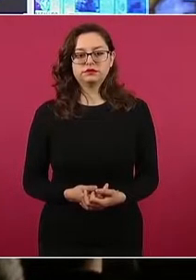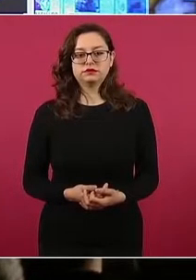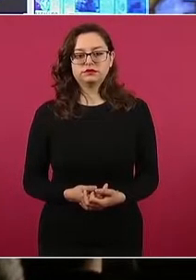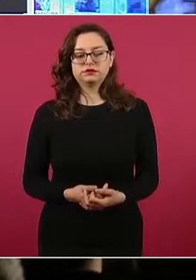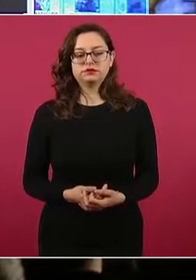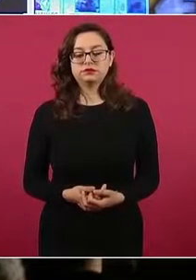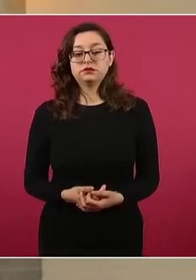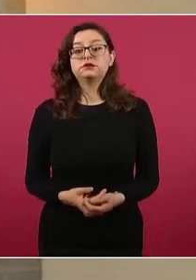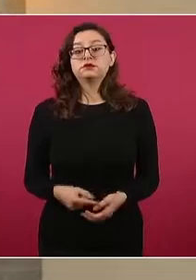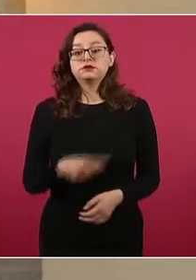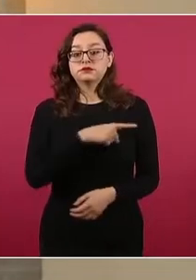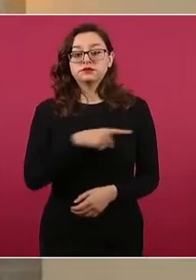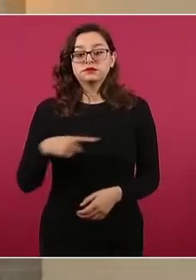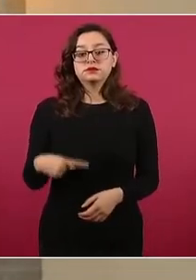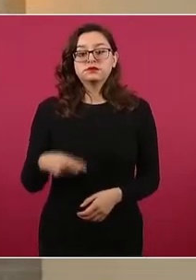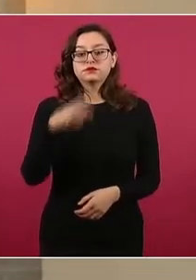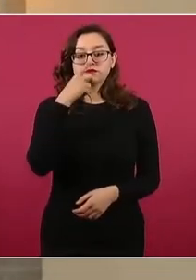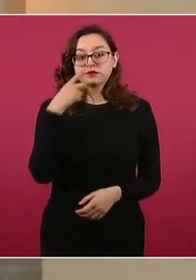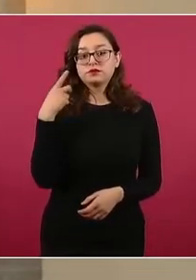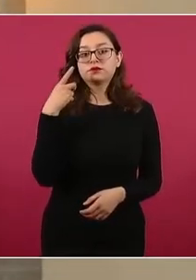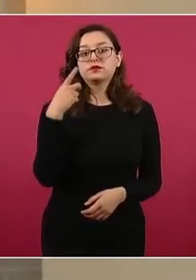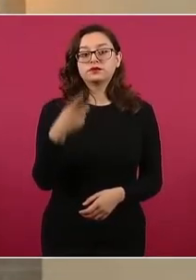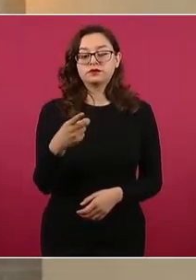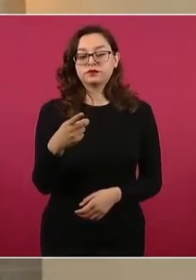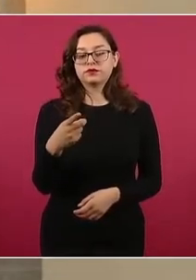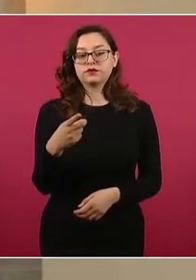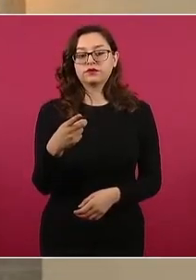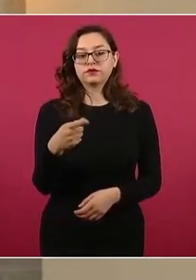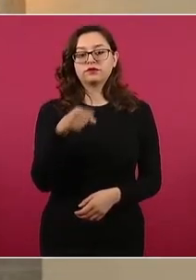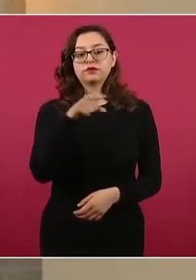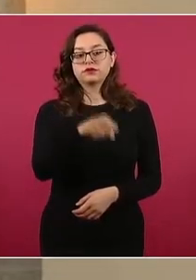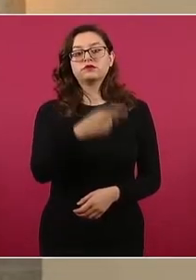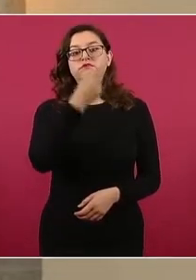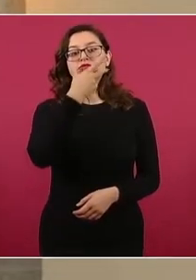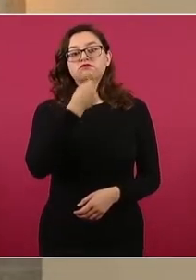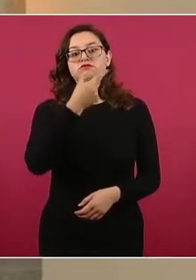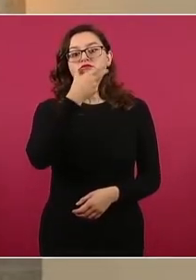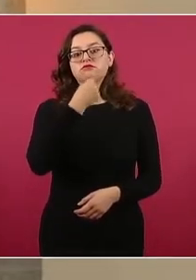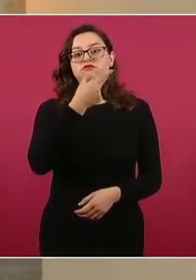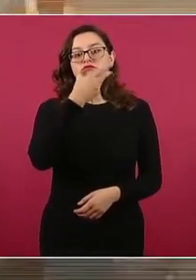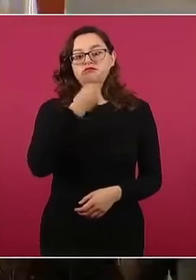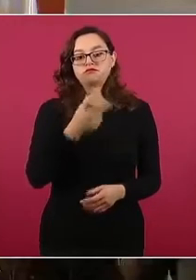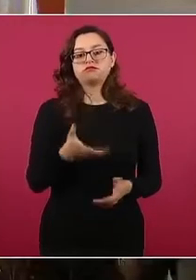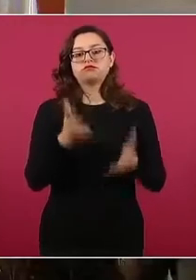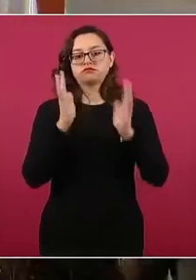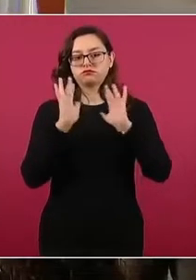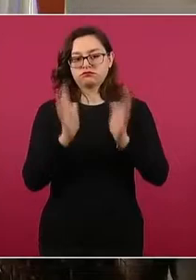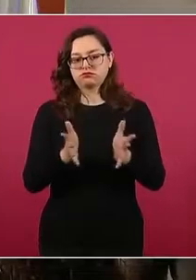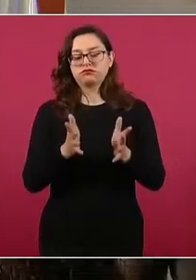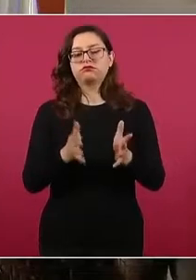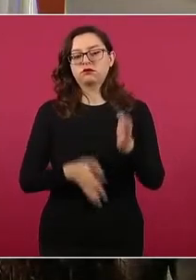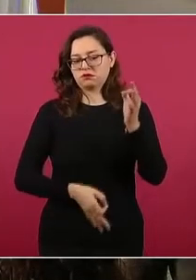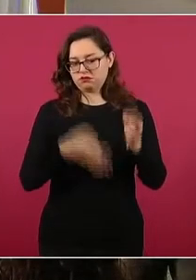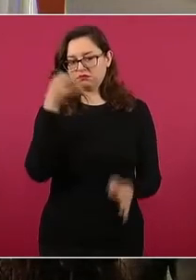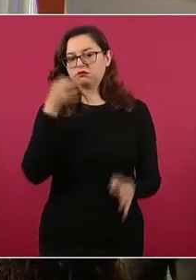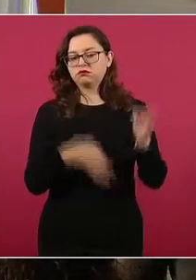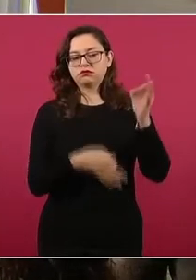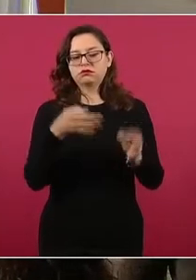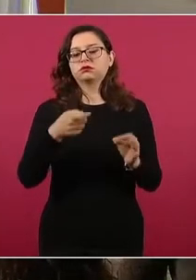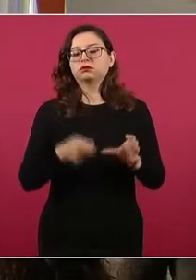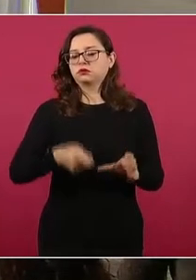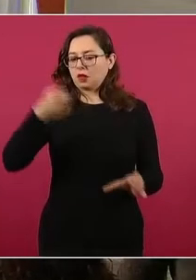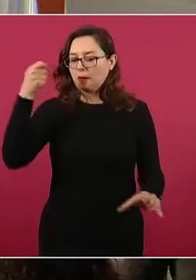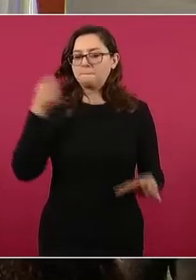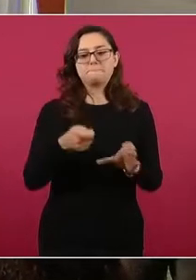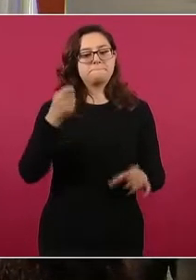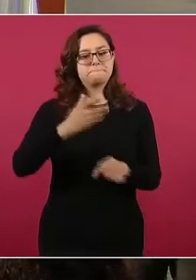Hay que señalar que el sentenciado, porque fue sentenciado, ahorita lo comentamos, contaba